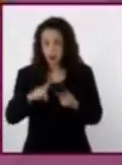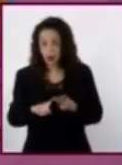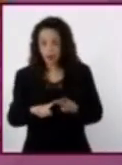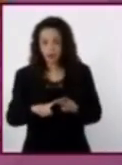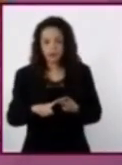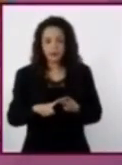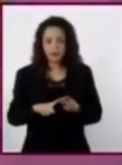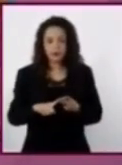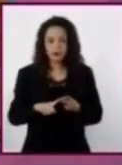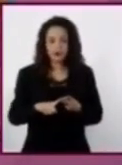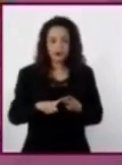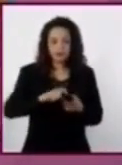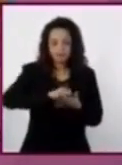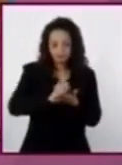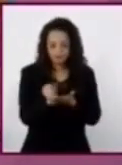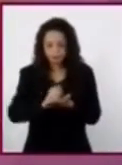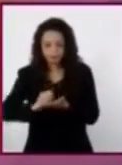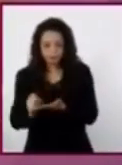grabado,